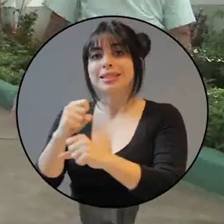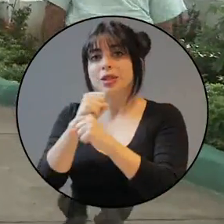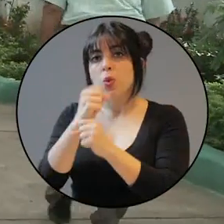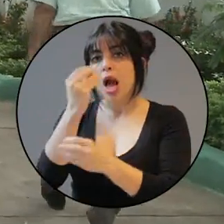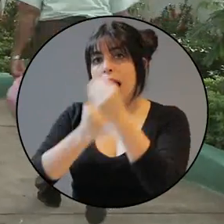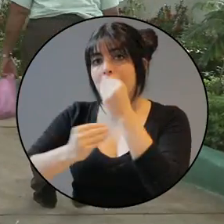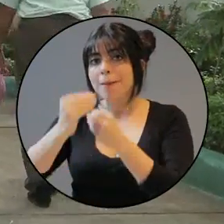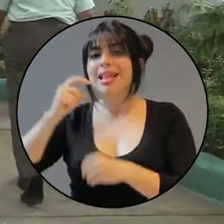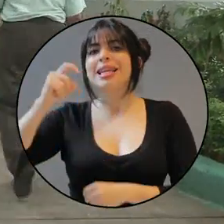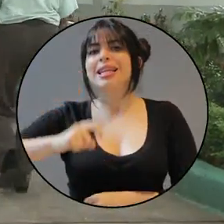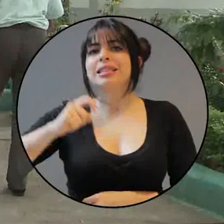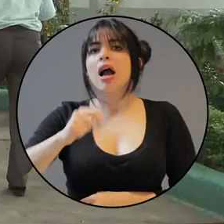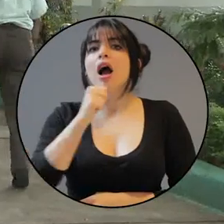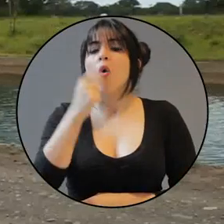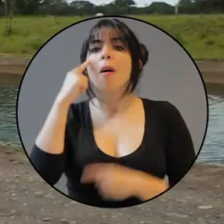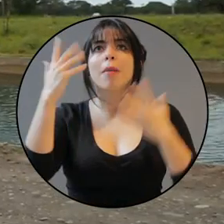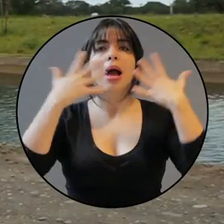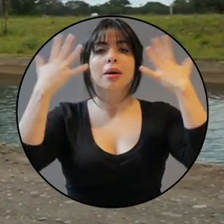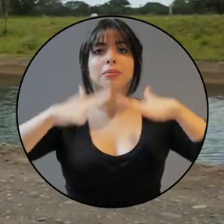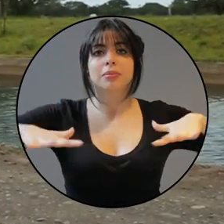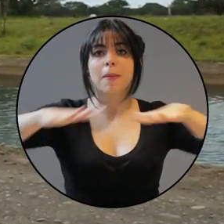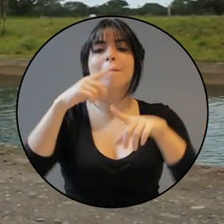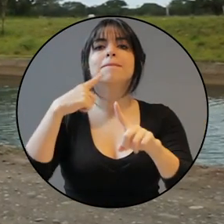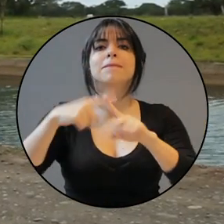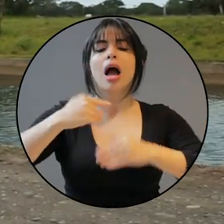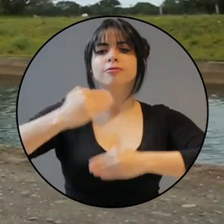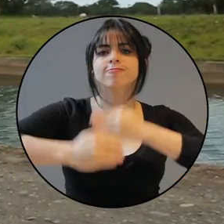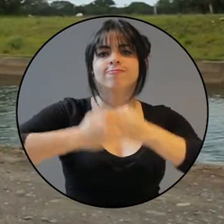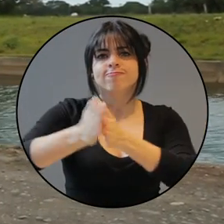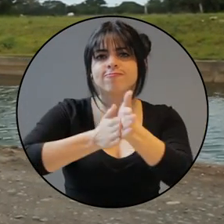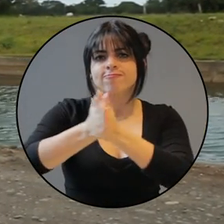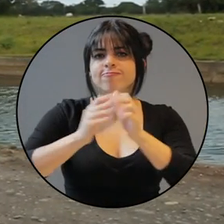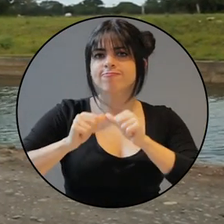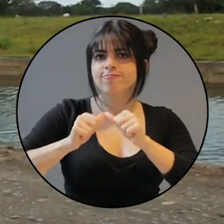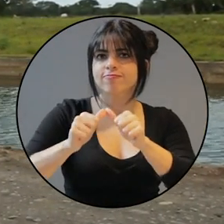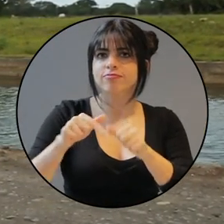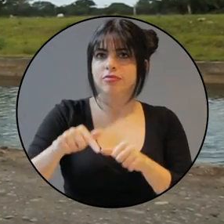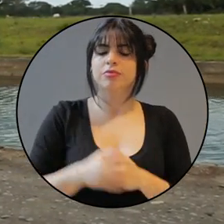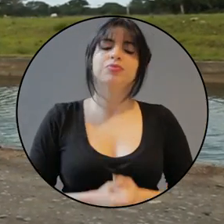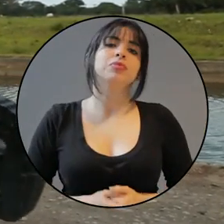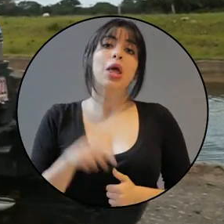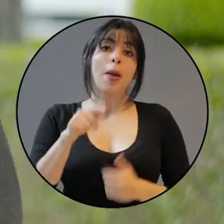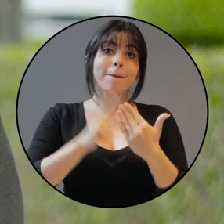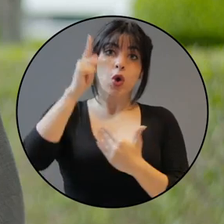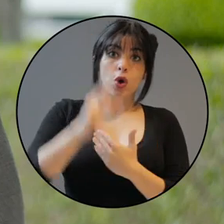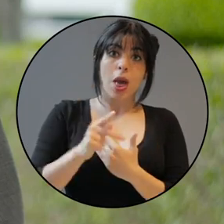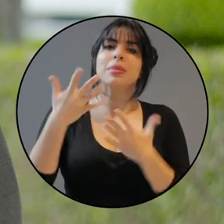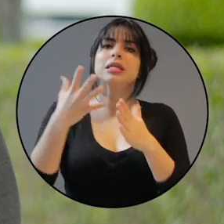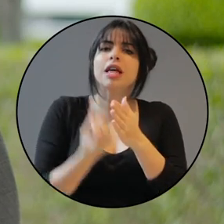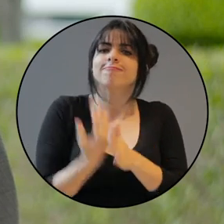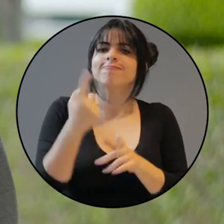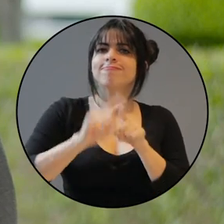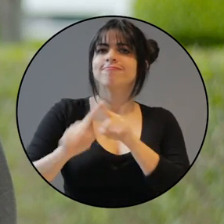alimentaria, las necesidades de agua para los ecosistemas y la gestión de aprovechamiento sostenible. Este programa